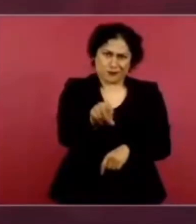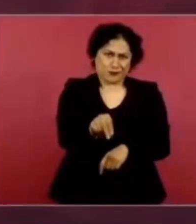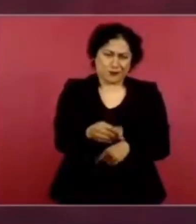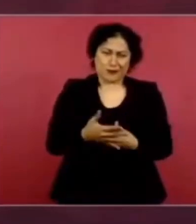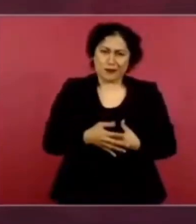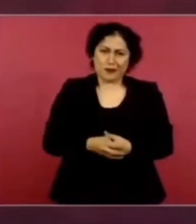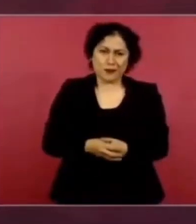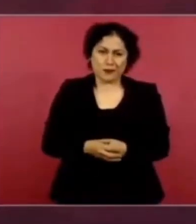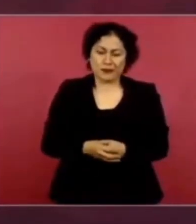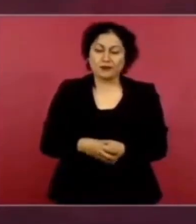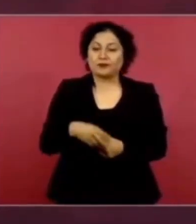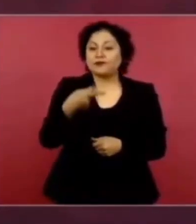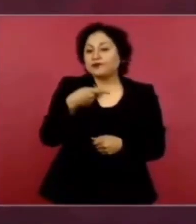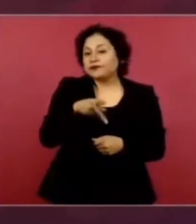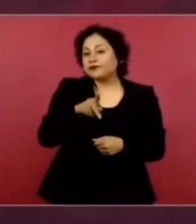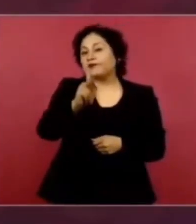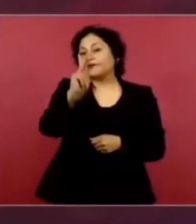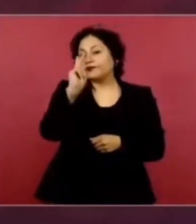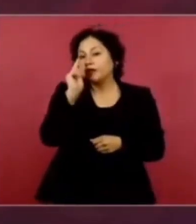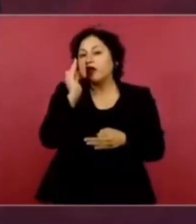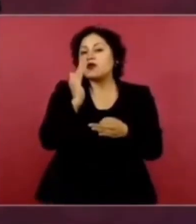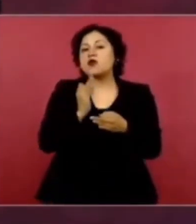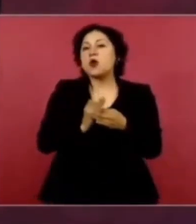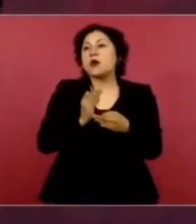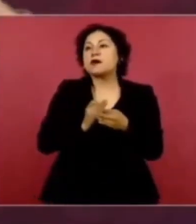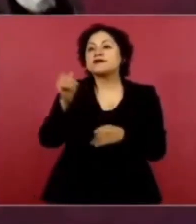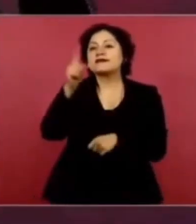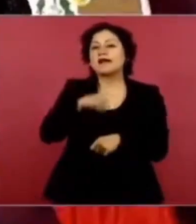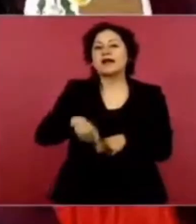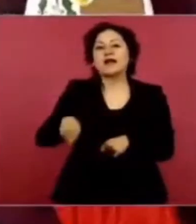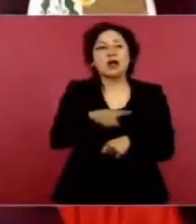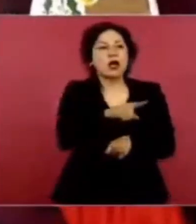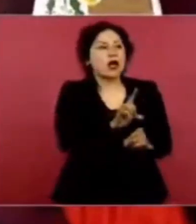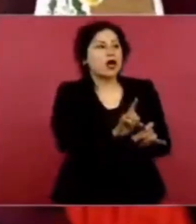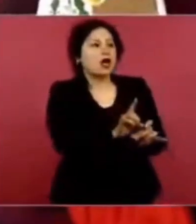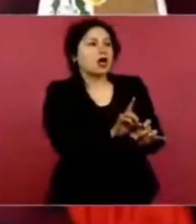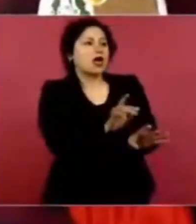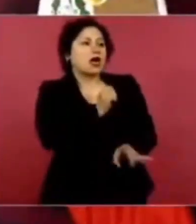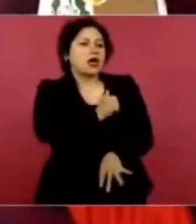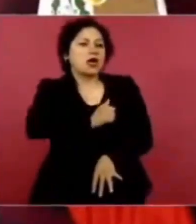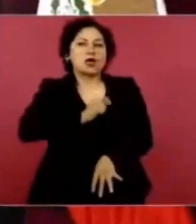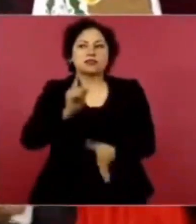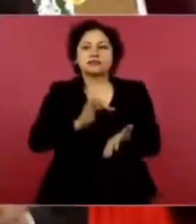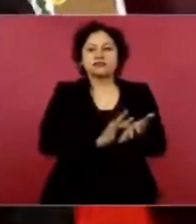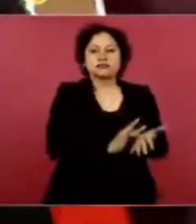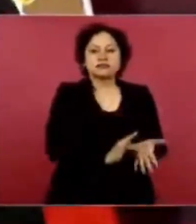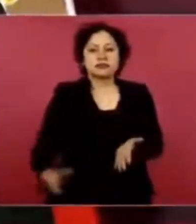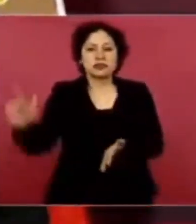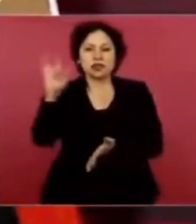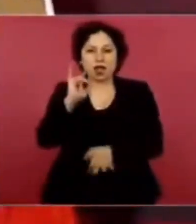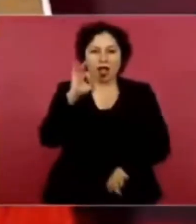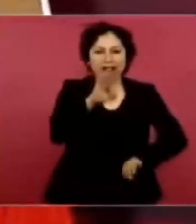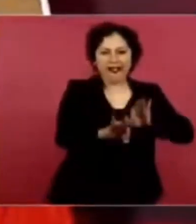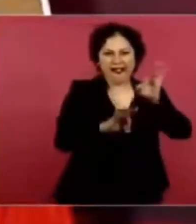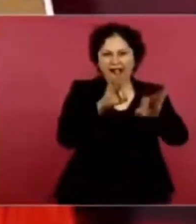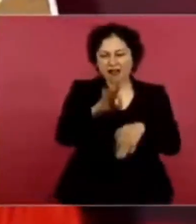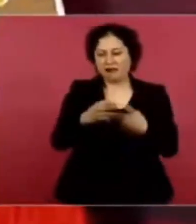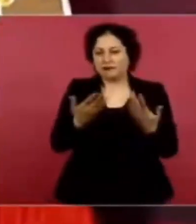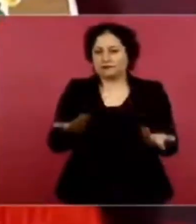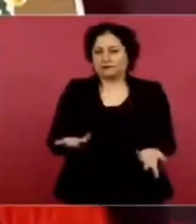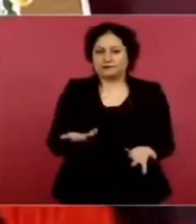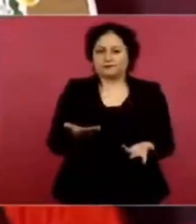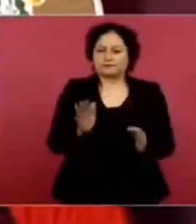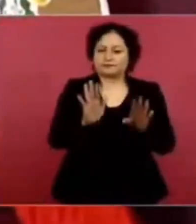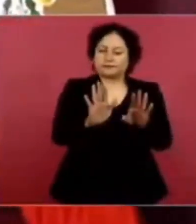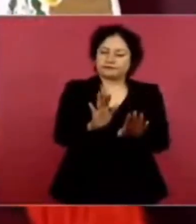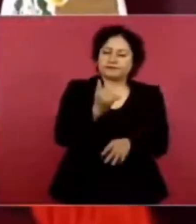están pensando que van a aprovechar la oportunidad. Y también, en el fondo, ¿qué quieren? O sea, primero el